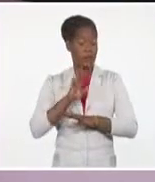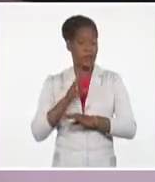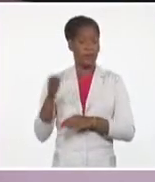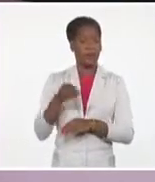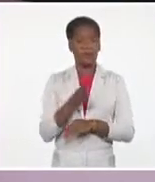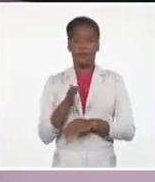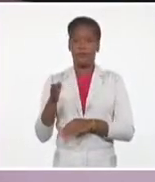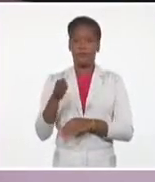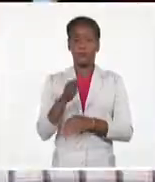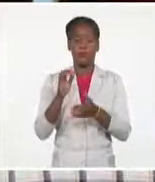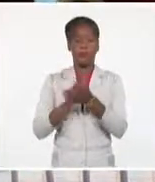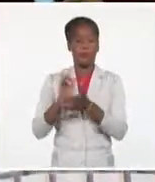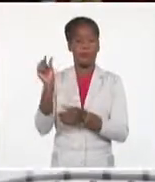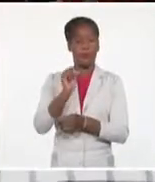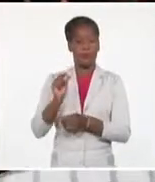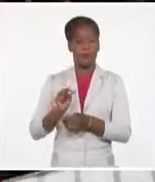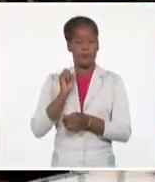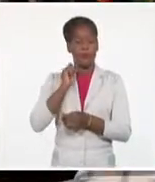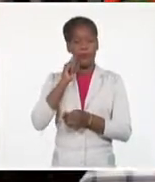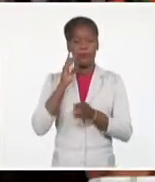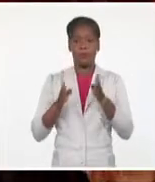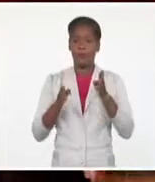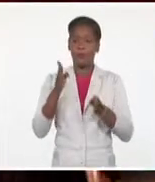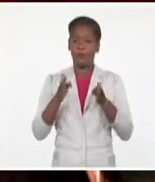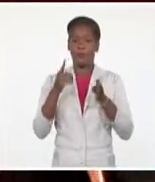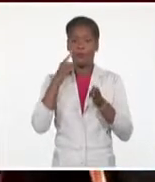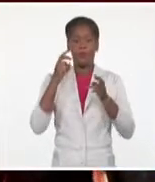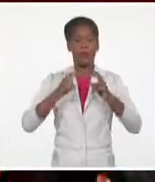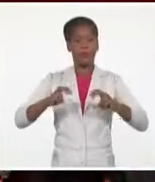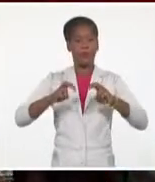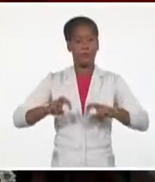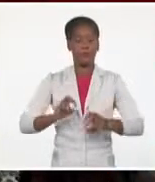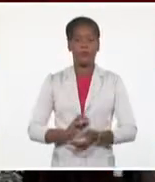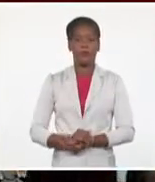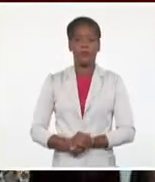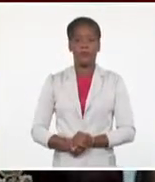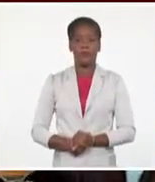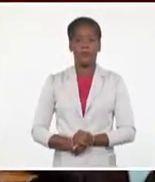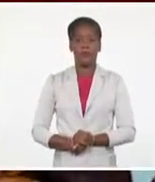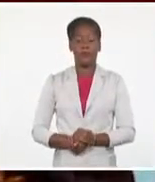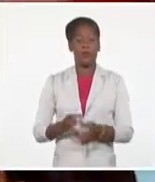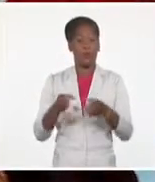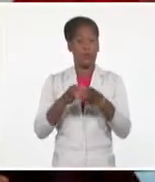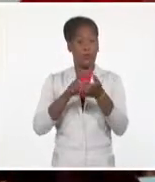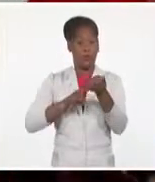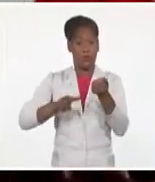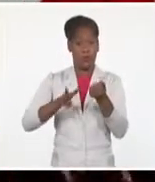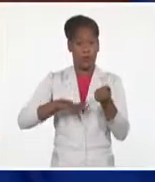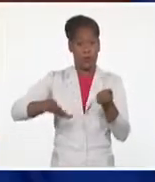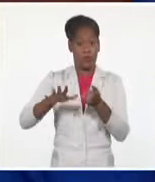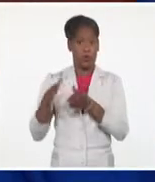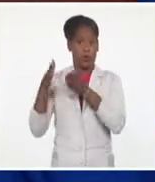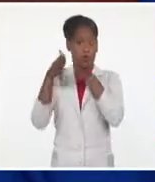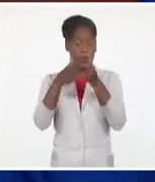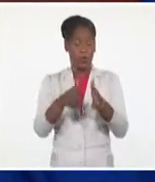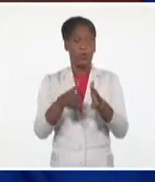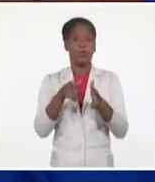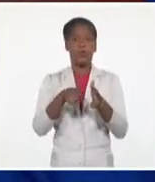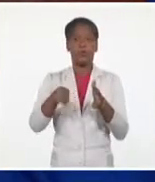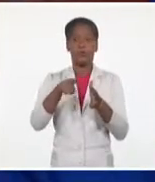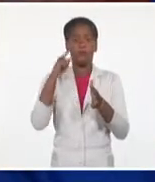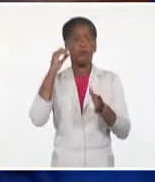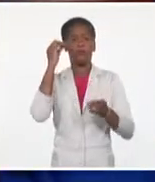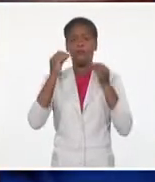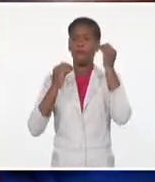iniciado luego del conclave. En el encuentro, las máximas autoridades de la provincia informaron sobre las acciones que se acometen para cumplir lo